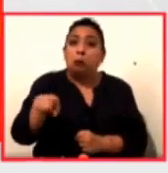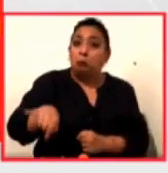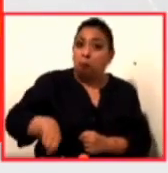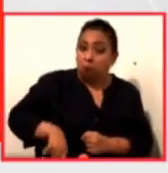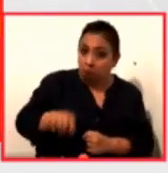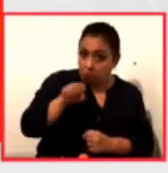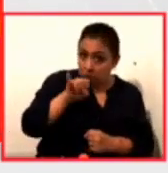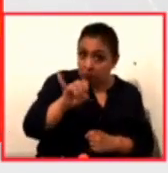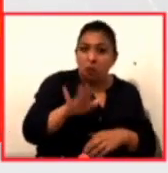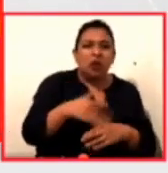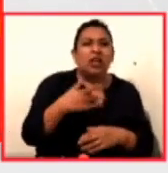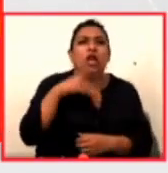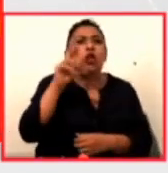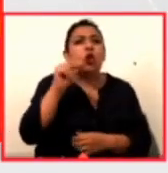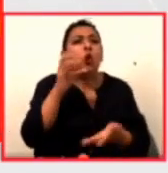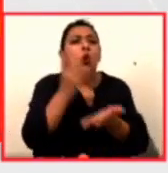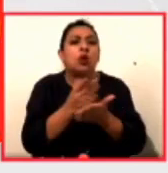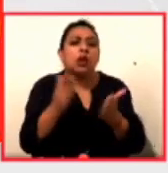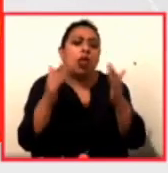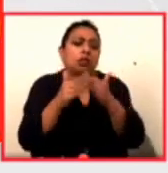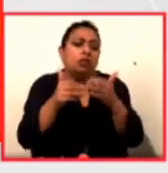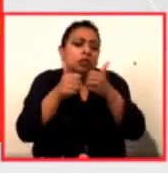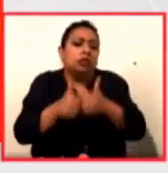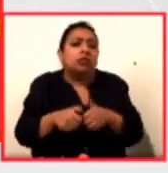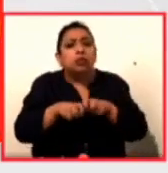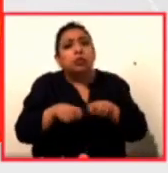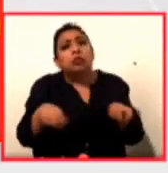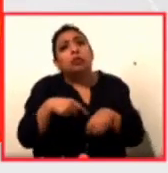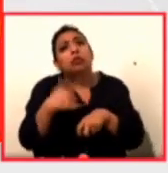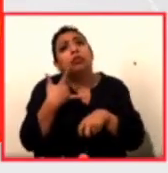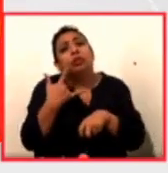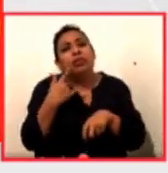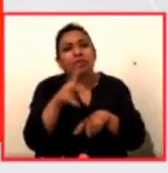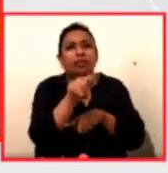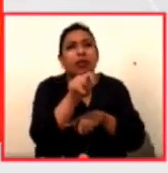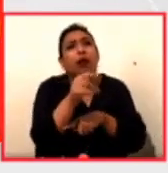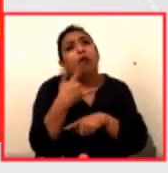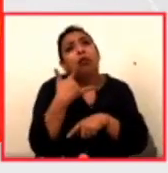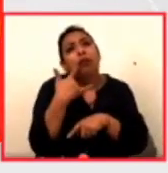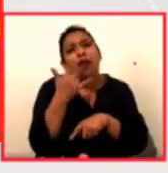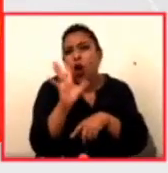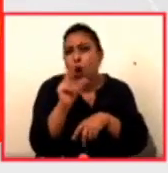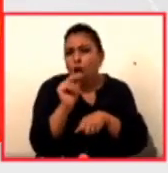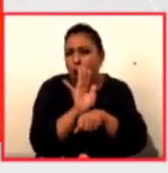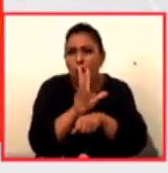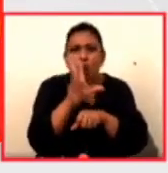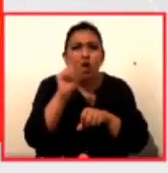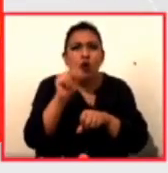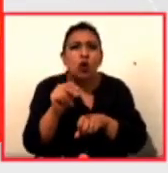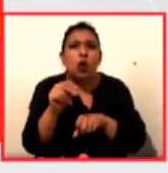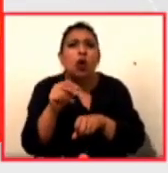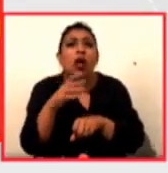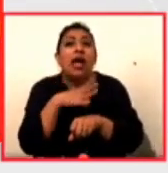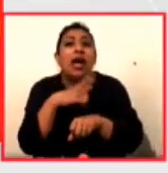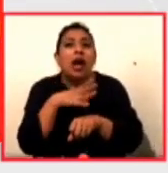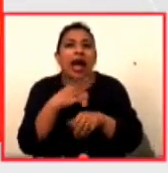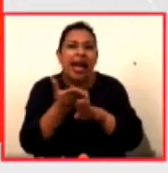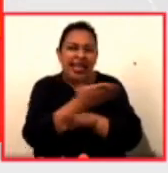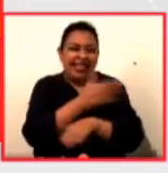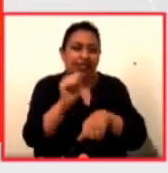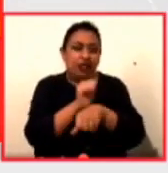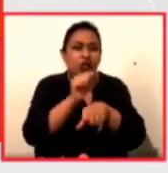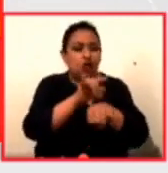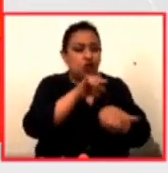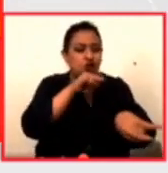Valentina, porque no se trata de encerrarse en la sala de la casa, ver una película, sino ya fueron los autocinemas, ahora serán las casas cinemas.